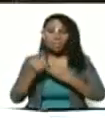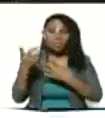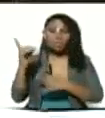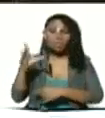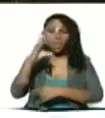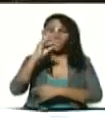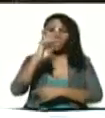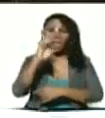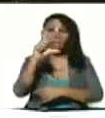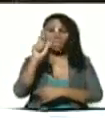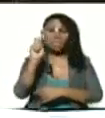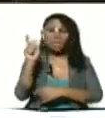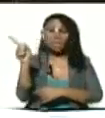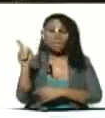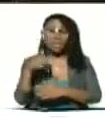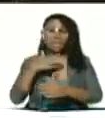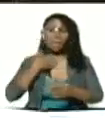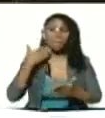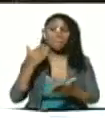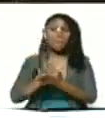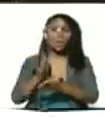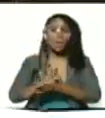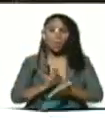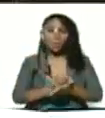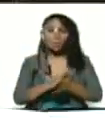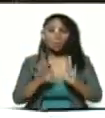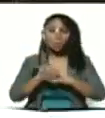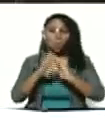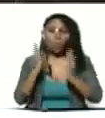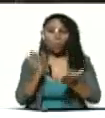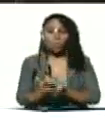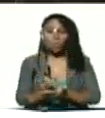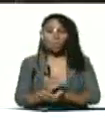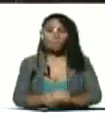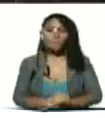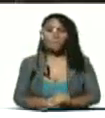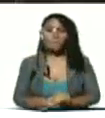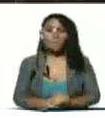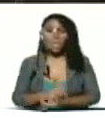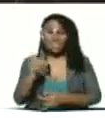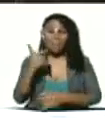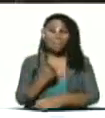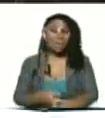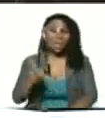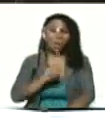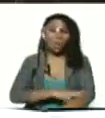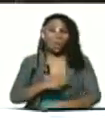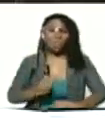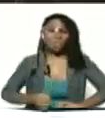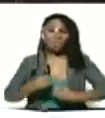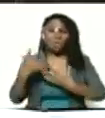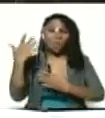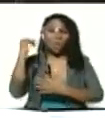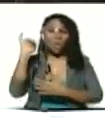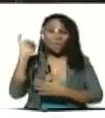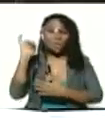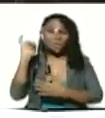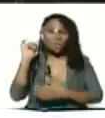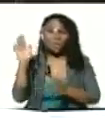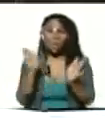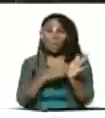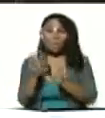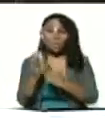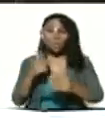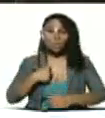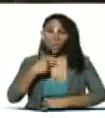que está matando a medio mundo es la peor cepa que hay si en marzo yo les